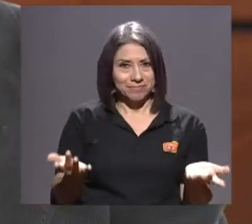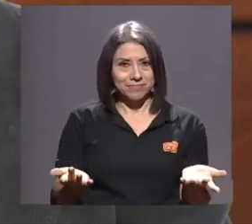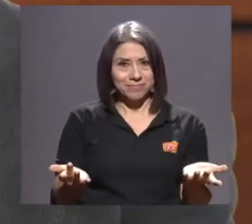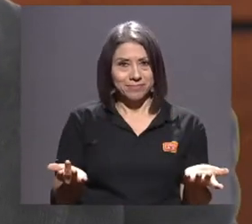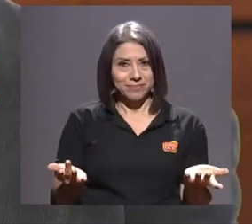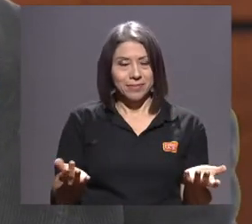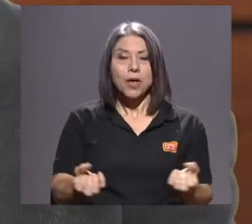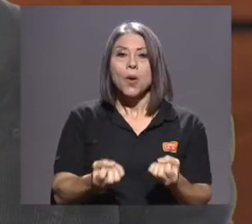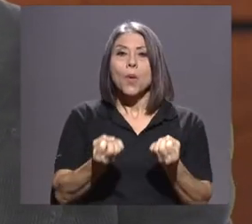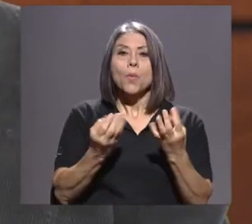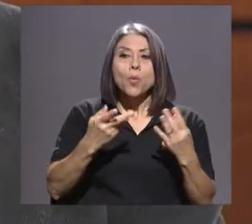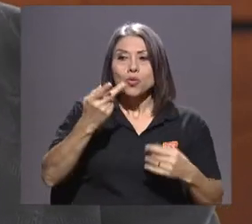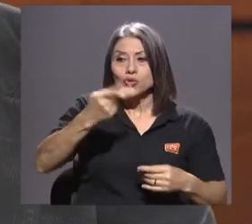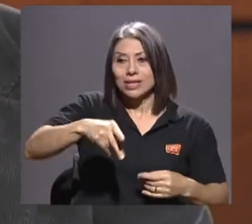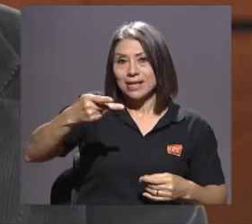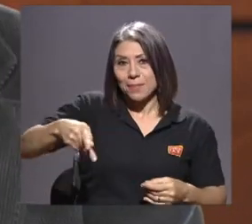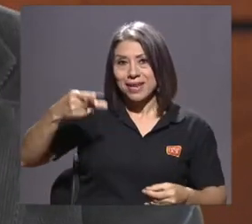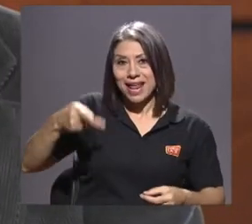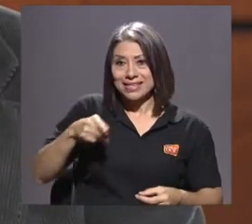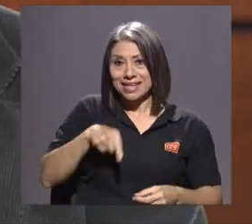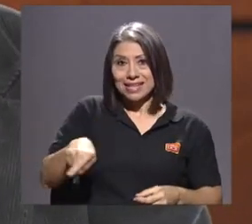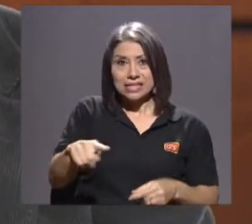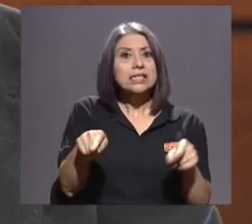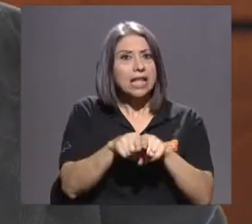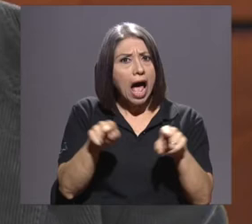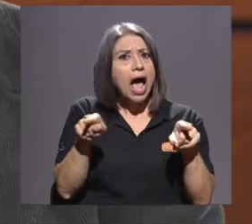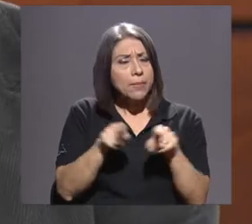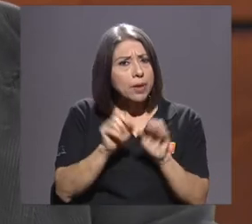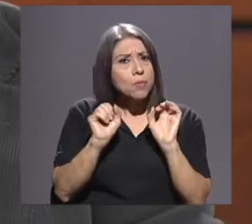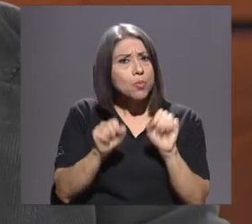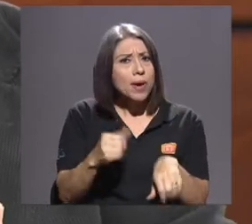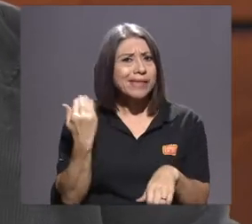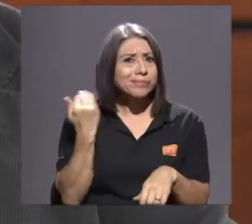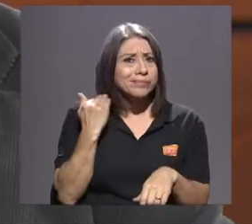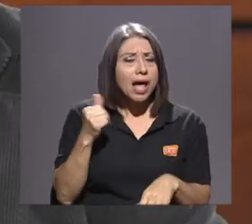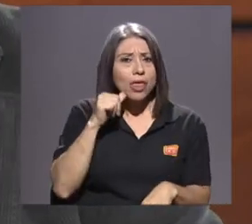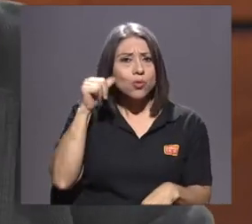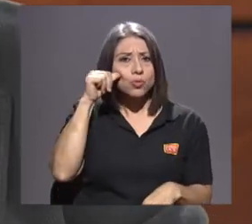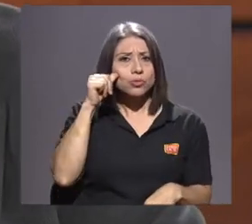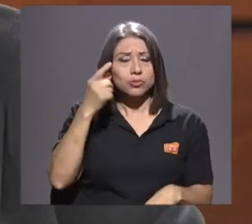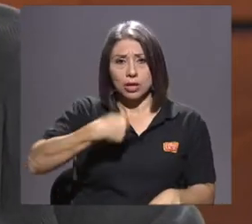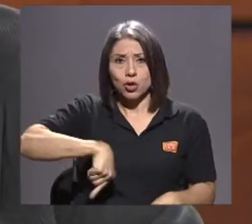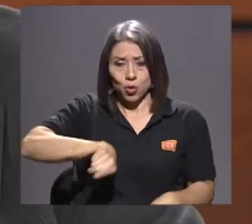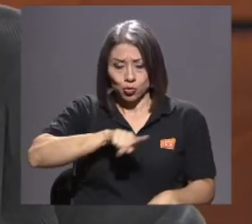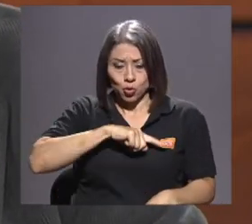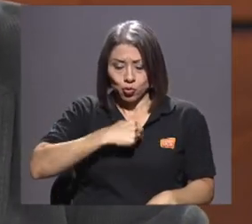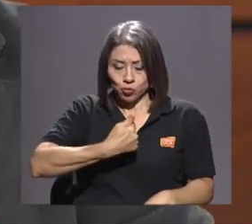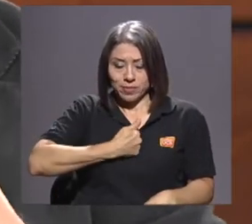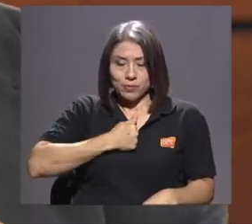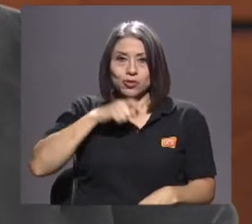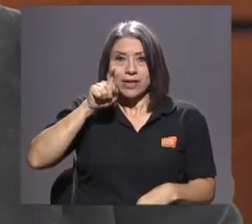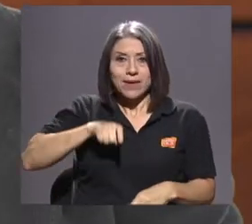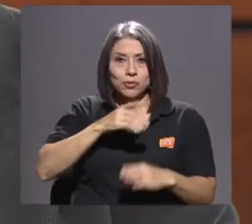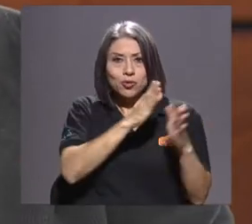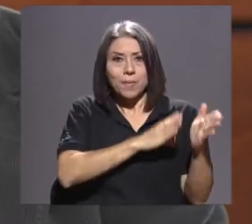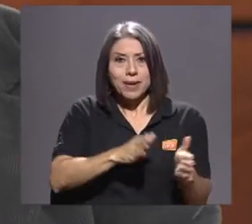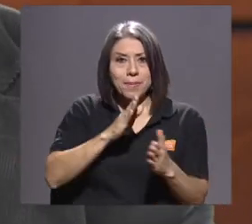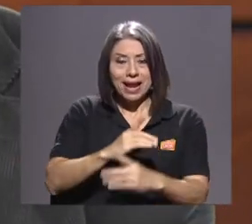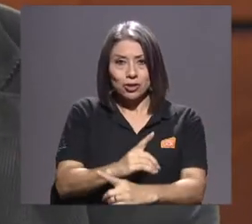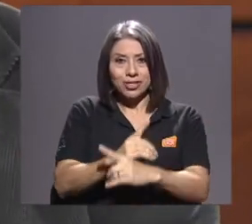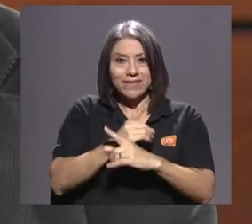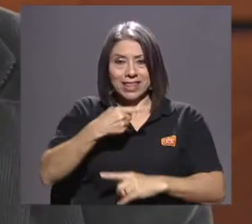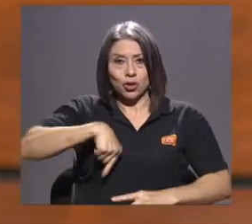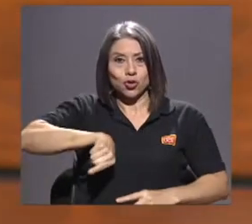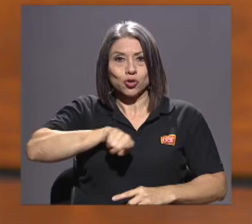muchas de estas amenazas también son para los adultos, es decir, que nosotros necesitamos tanto prepararnos nosotros para defendernos nosotros